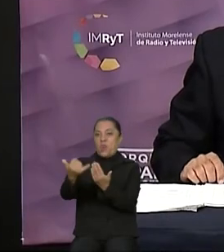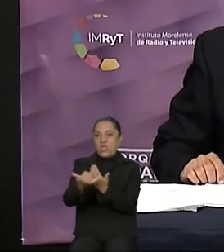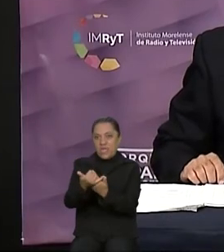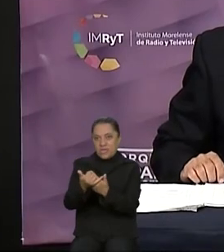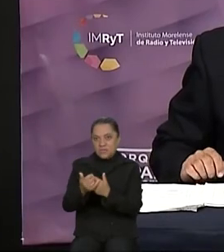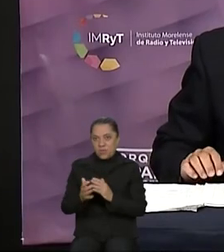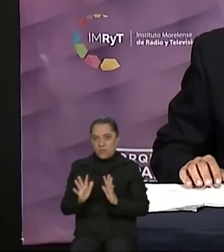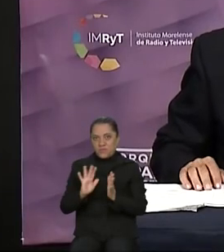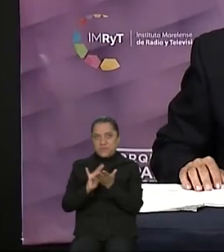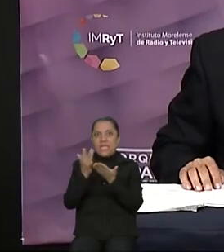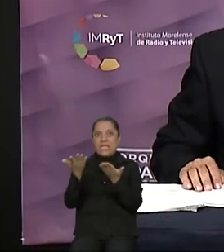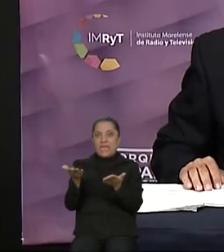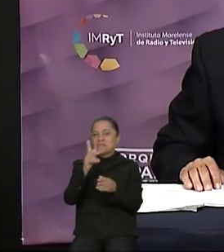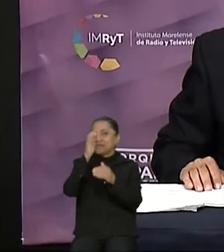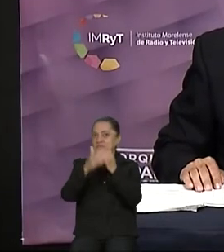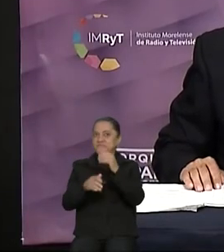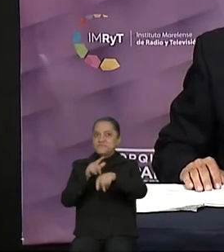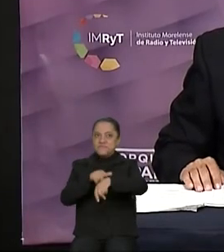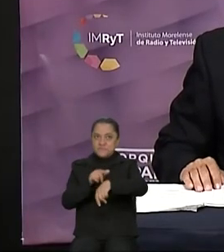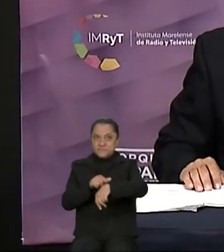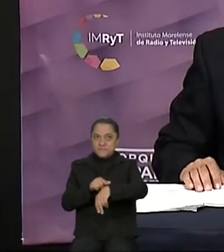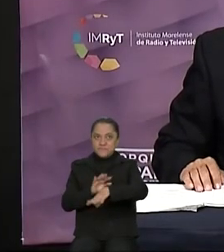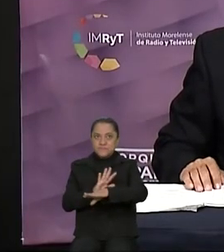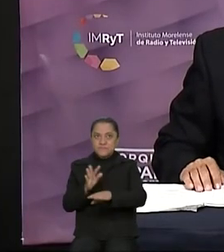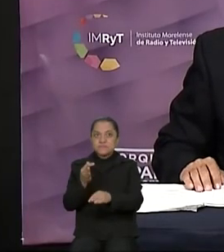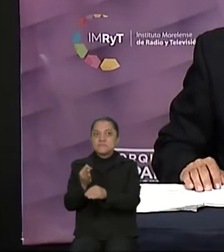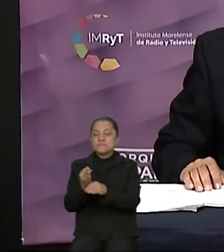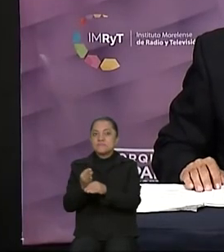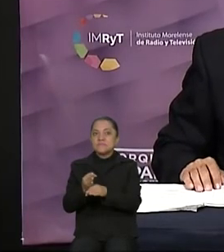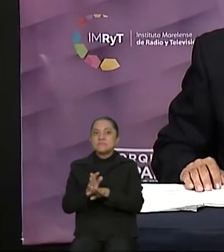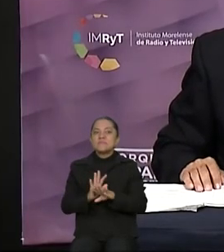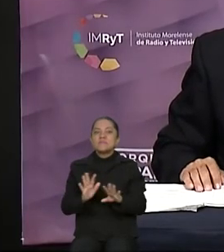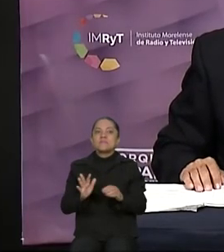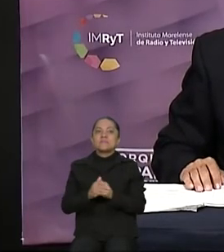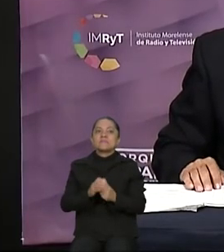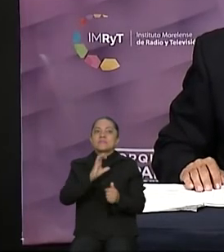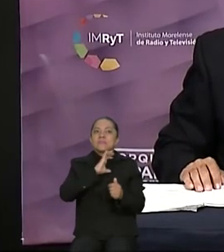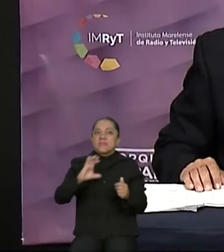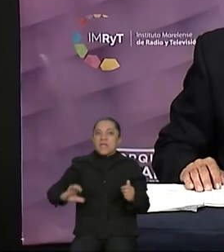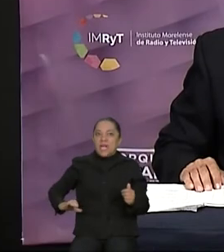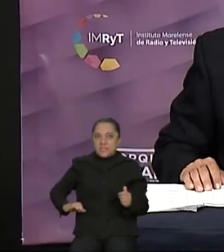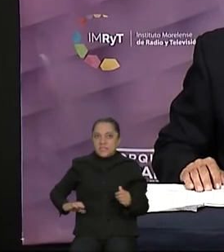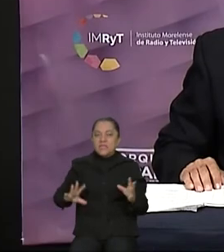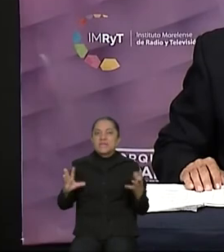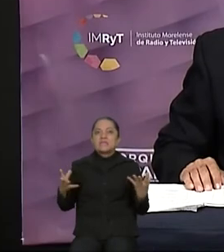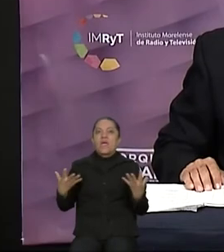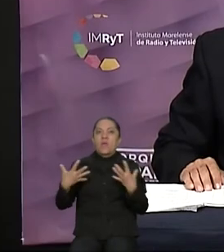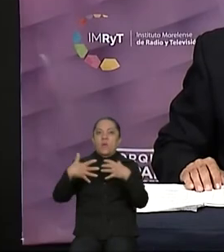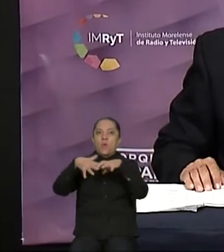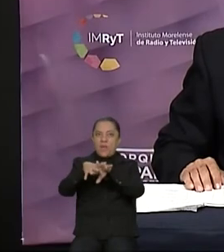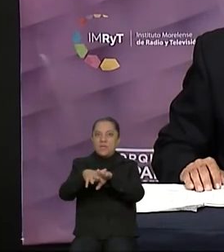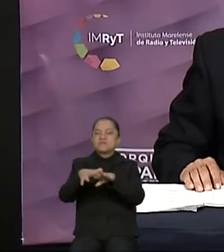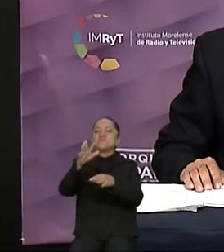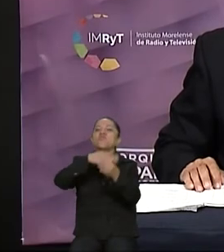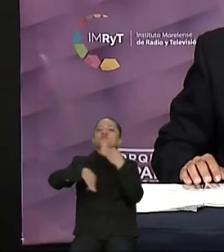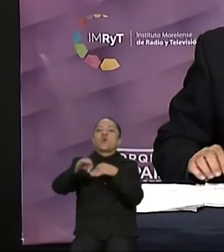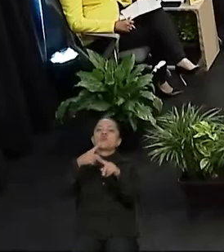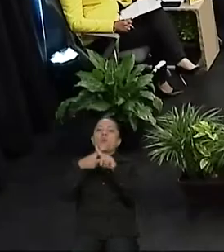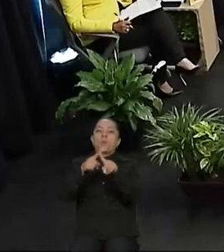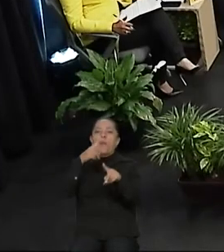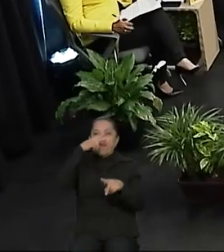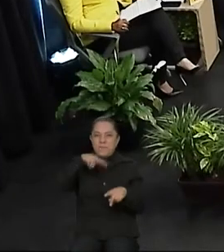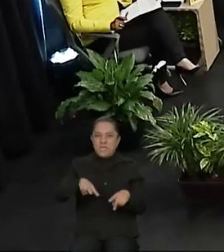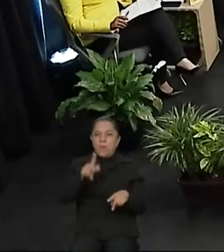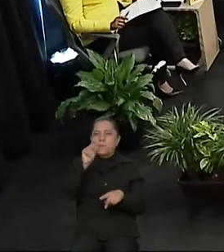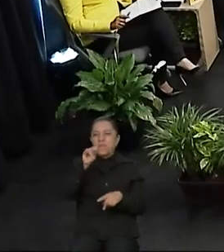terminado su tiempo y es momento de escuchar a la candidata de la coalición Todos por México, Lilia Ibarra Campos. Adelante, un